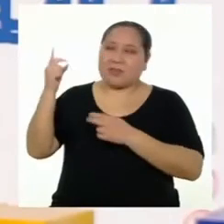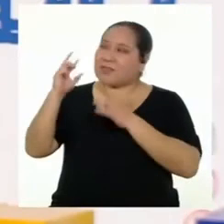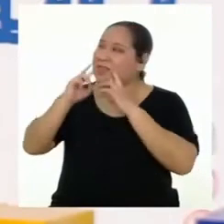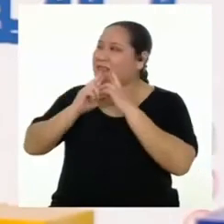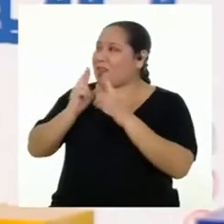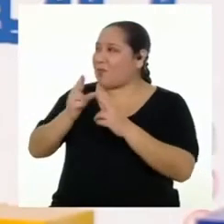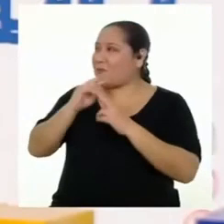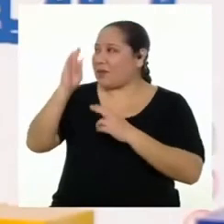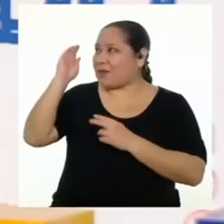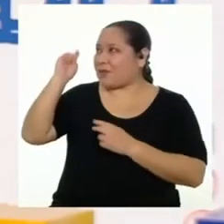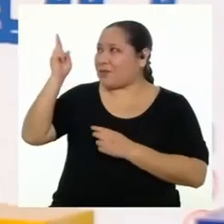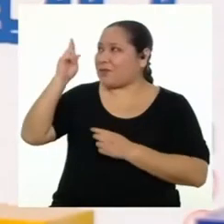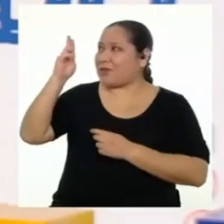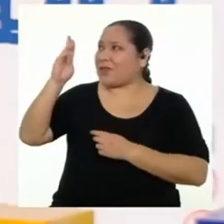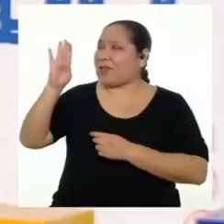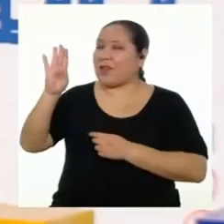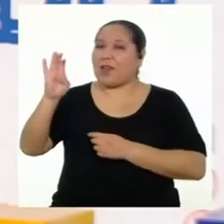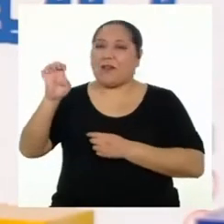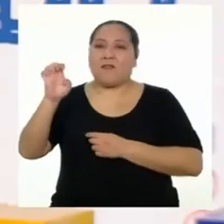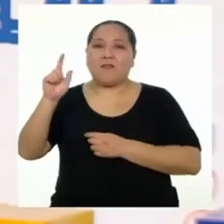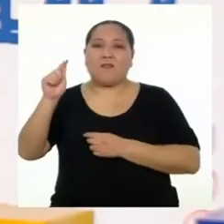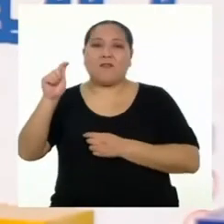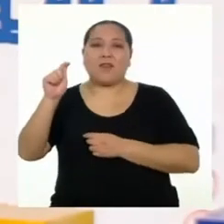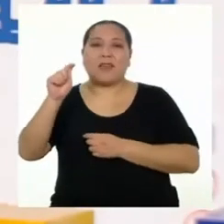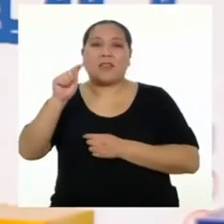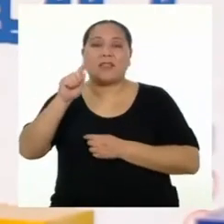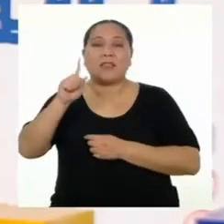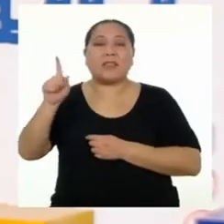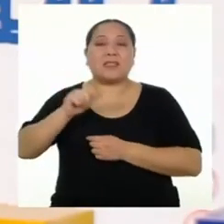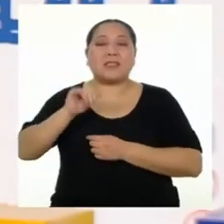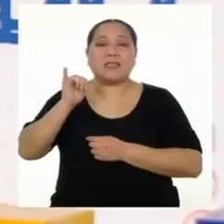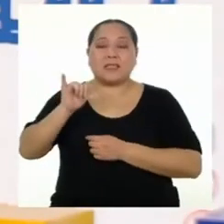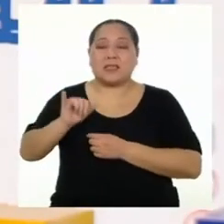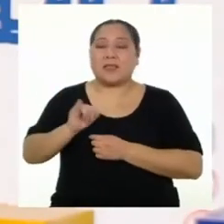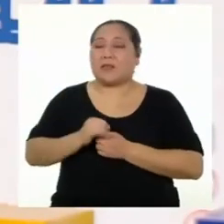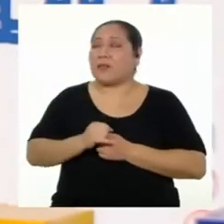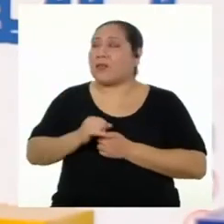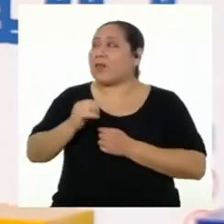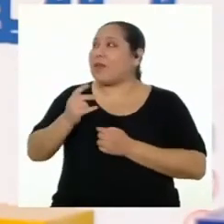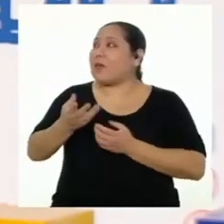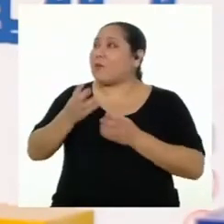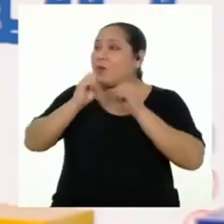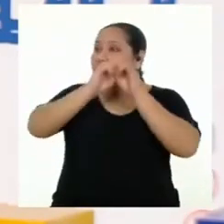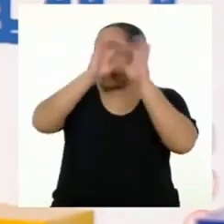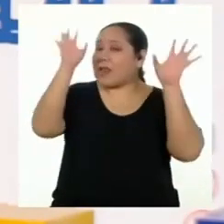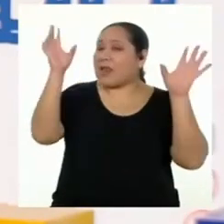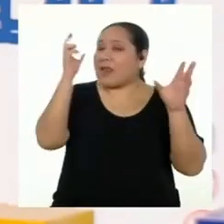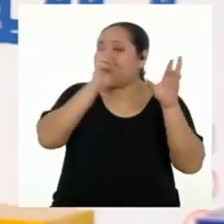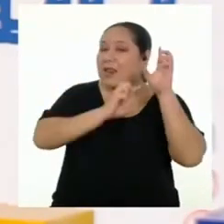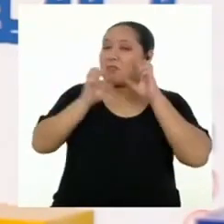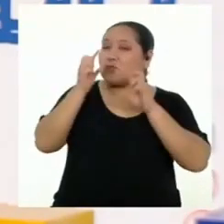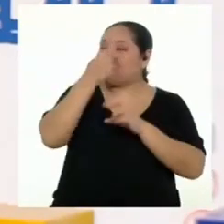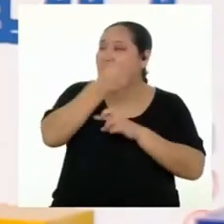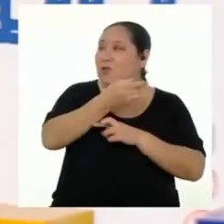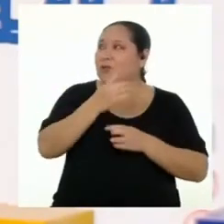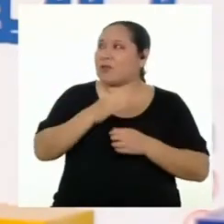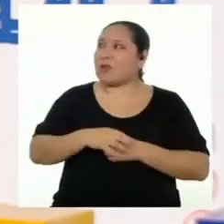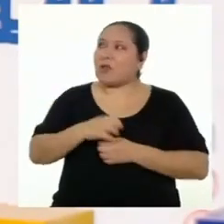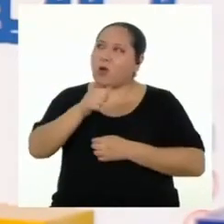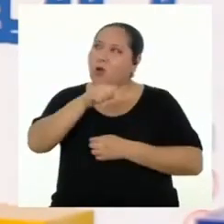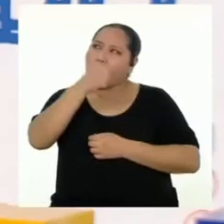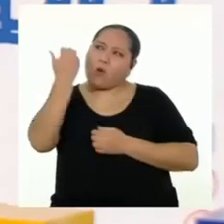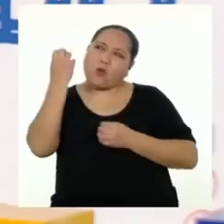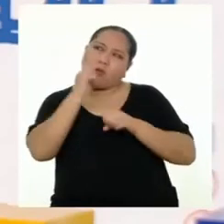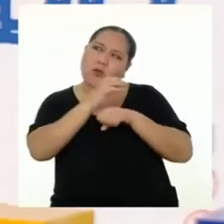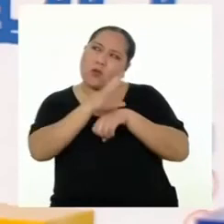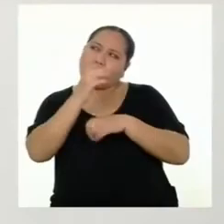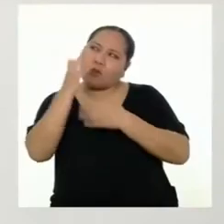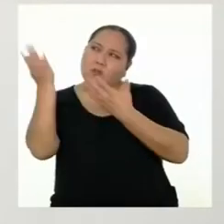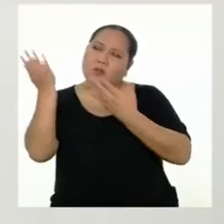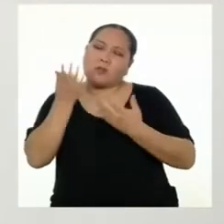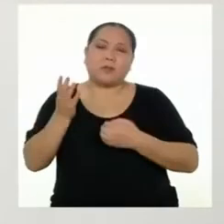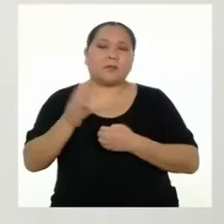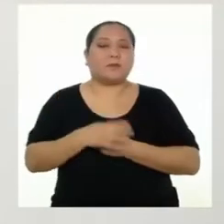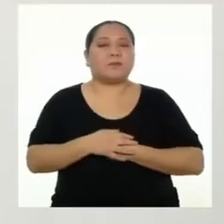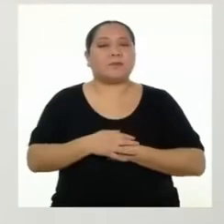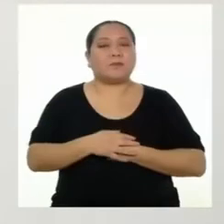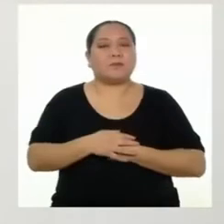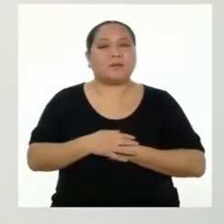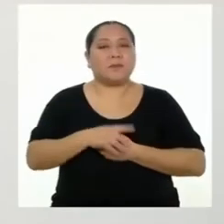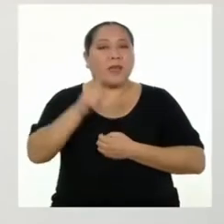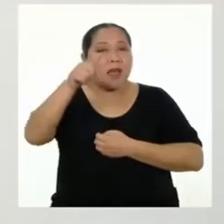respuestas, profesora Bexy, y por aclarar las dudas que hoy nos han compartido nuestras amigas y amigos. ¿Alguna recomendación que quiera darnos?